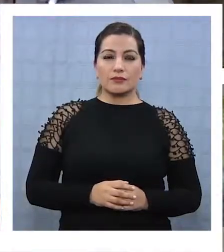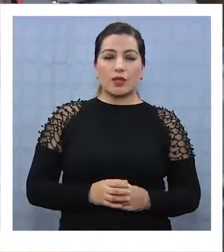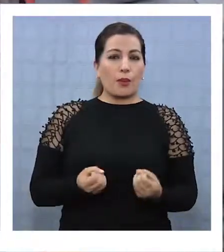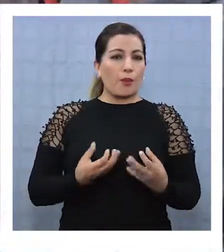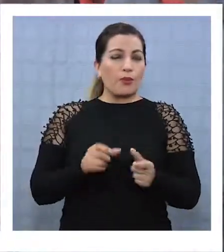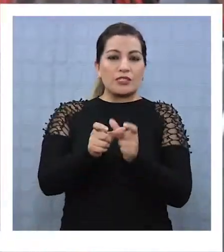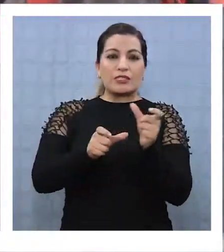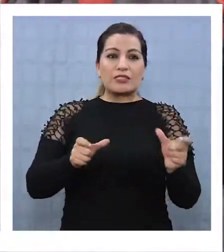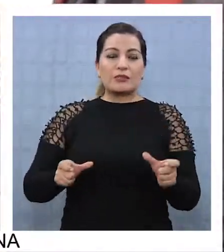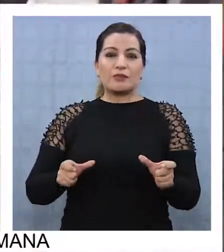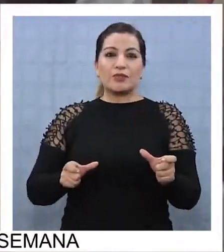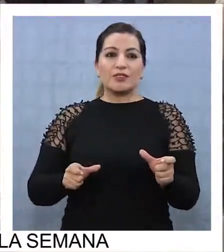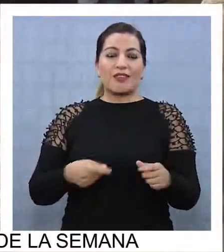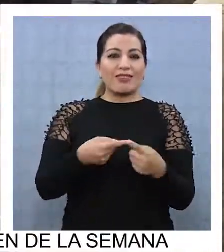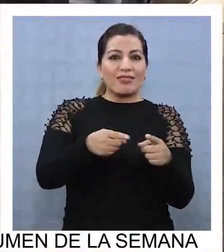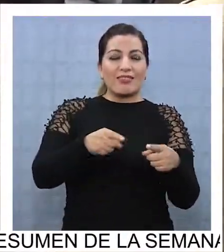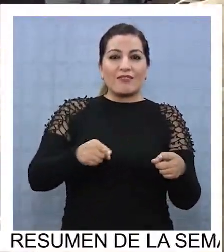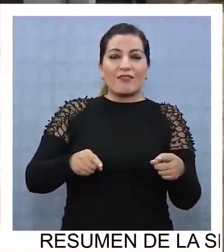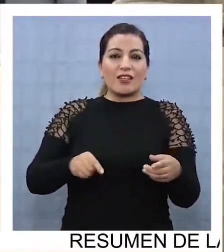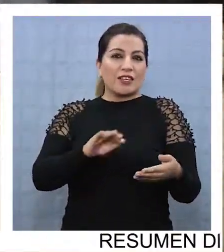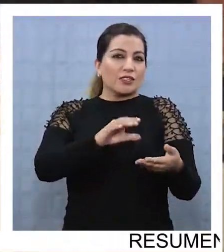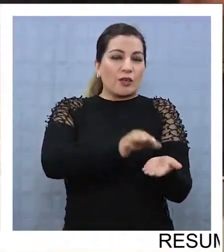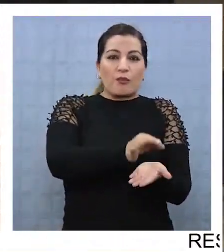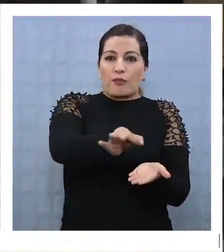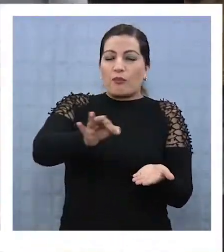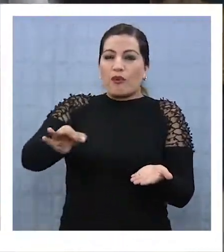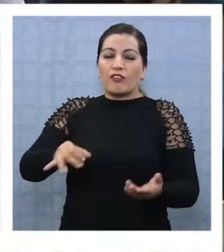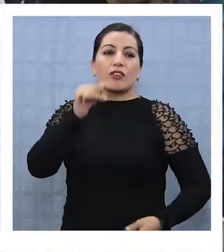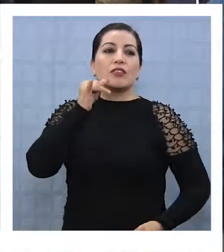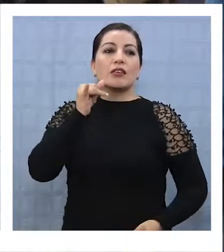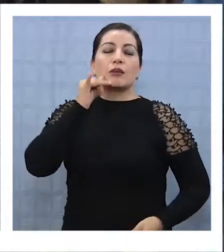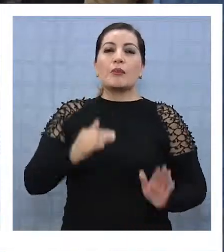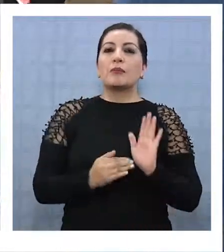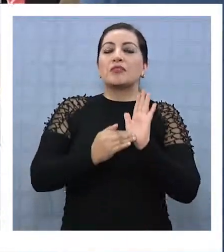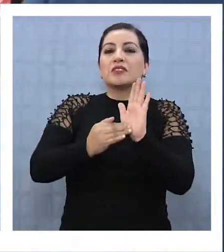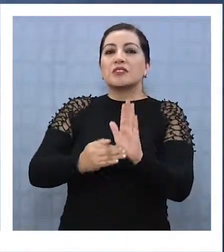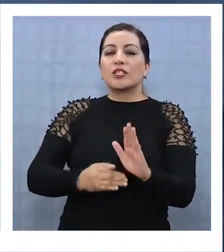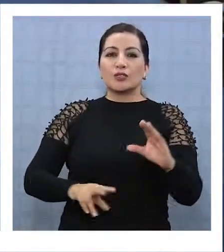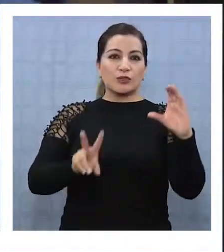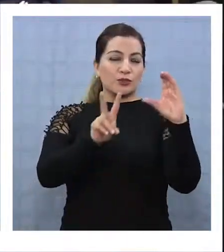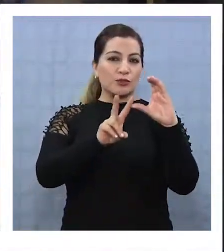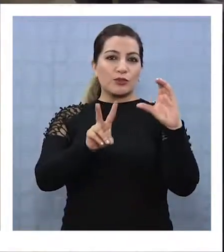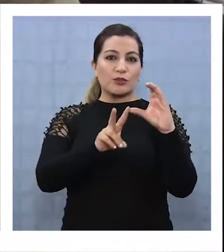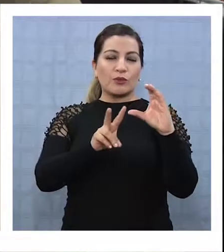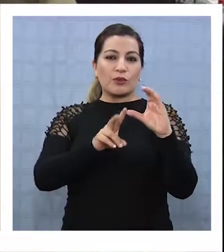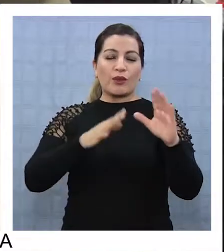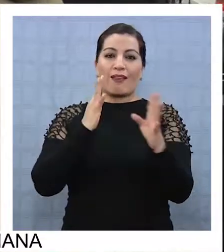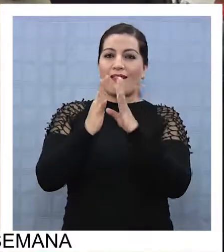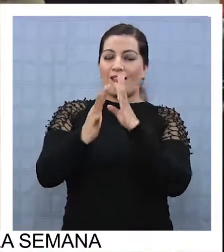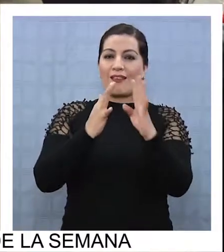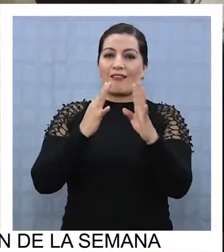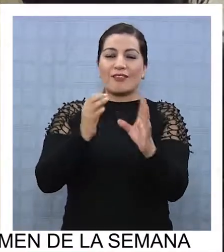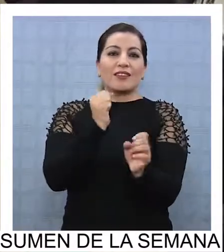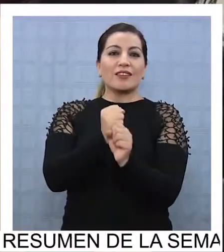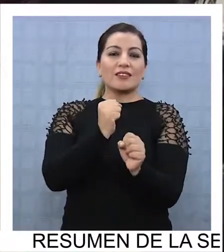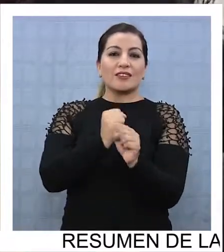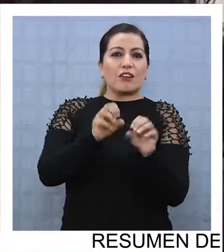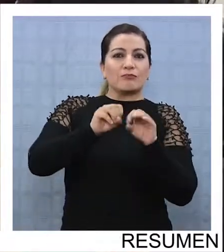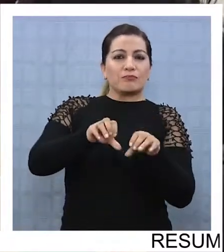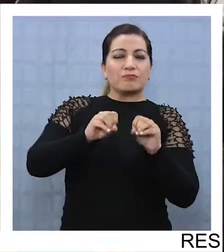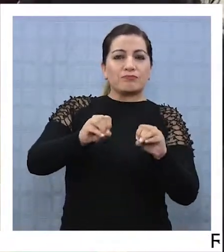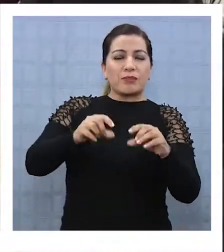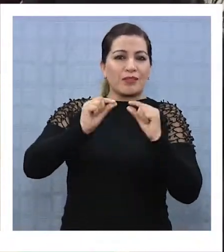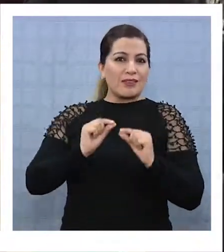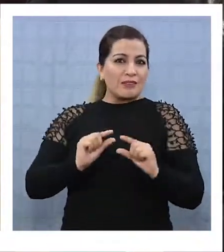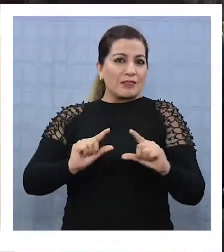Cientos de personas llegaron desde las distintas comunas de la región para presentar su currículum en la Feria Empresarial de Empredabilidad, Capacitación y